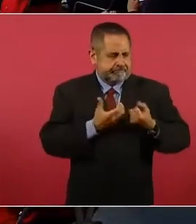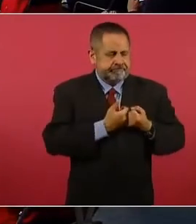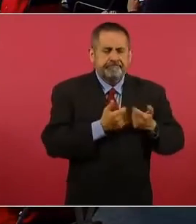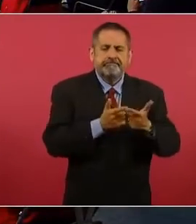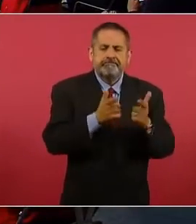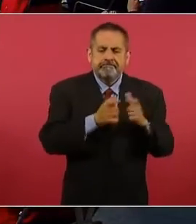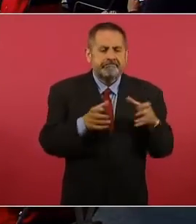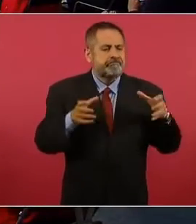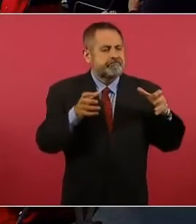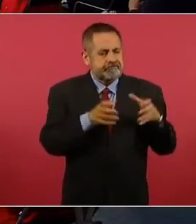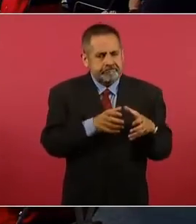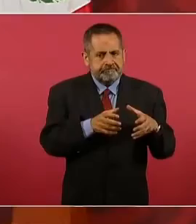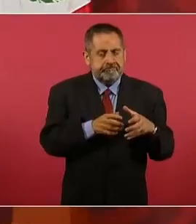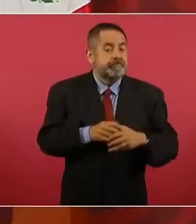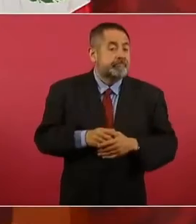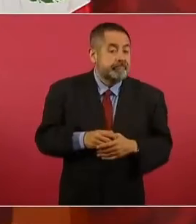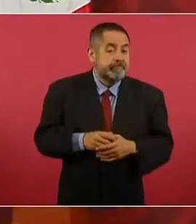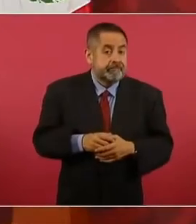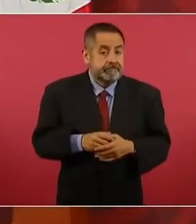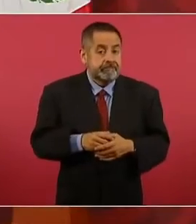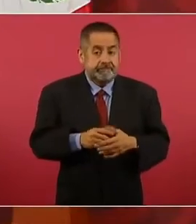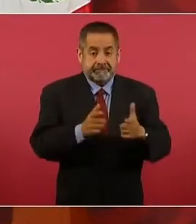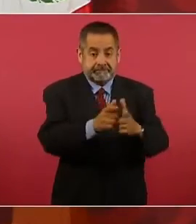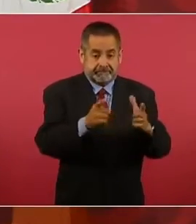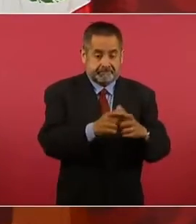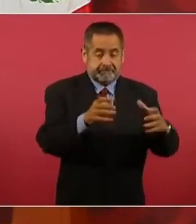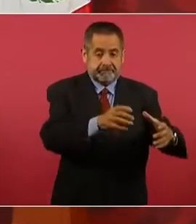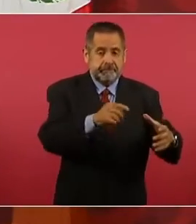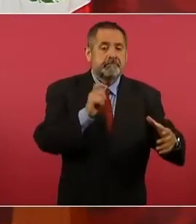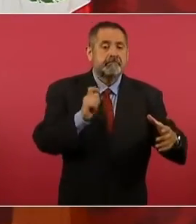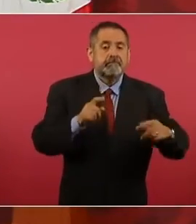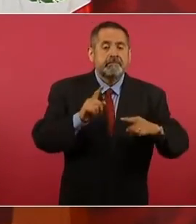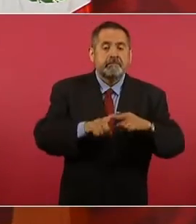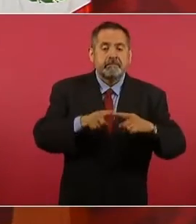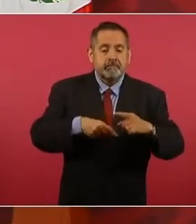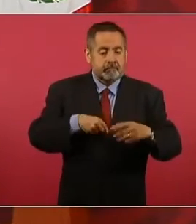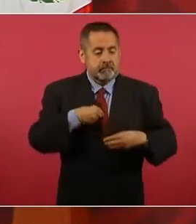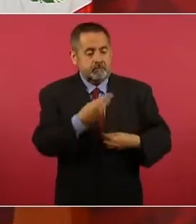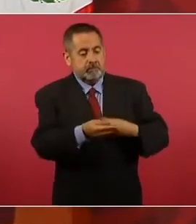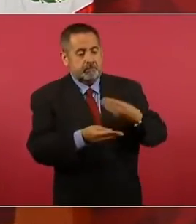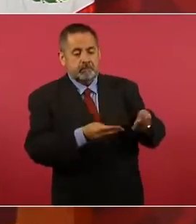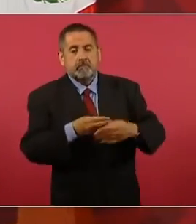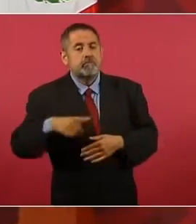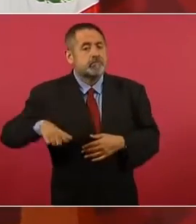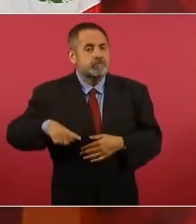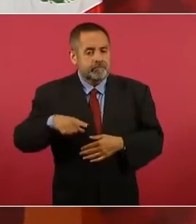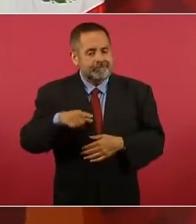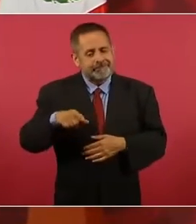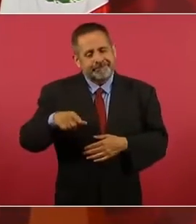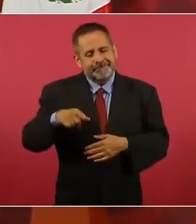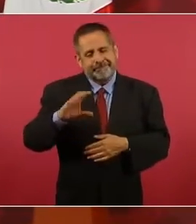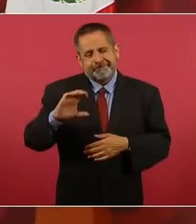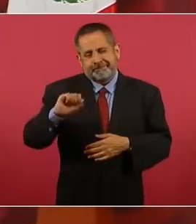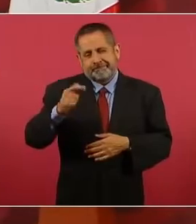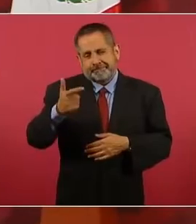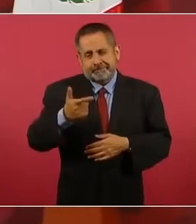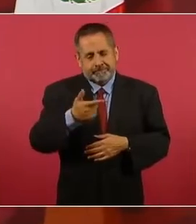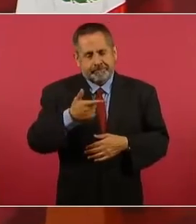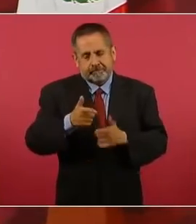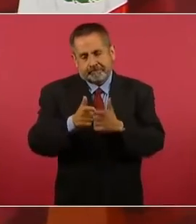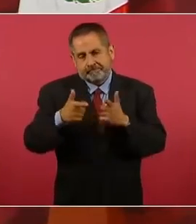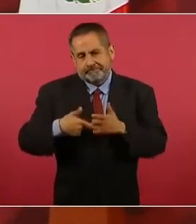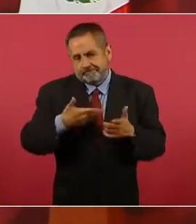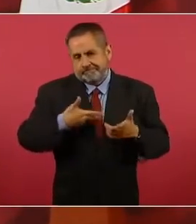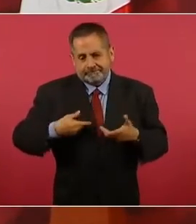empiezan a recibir canonjías del régimen